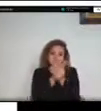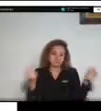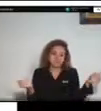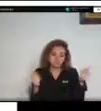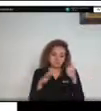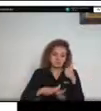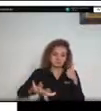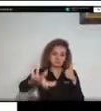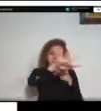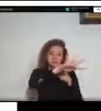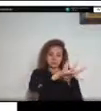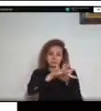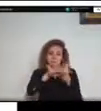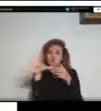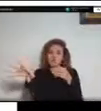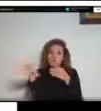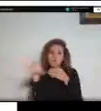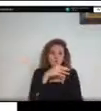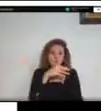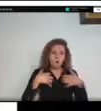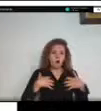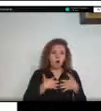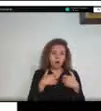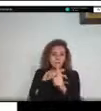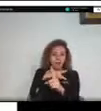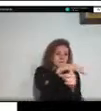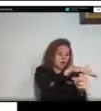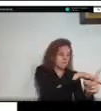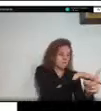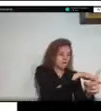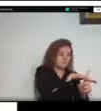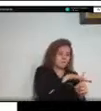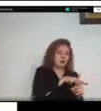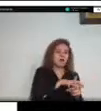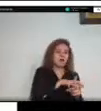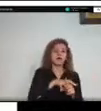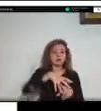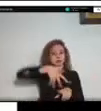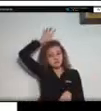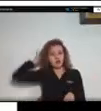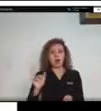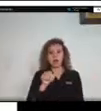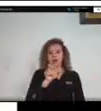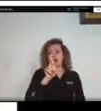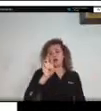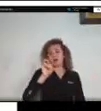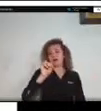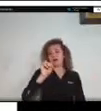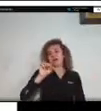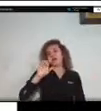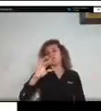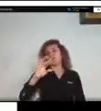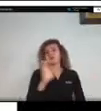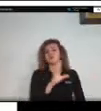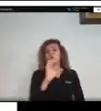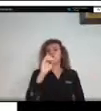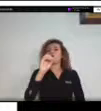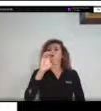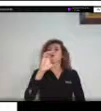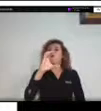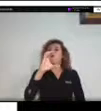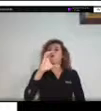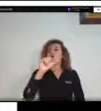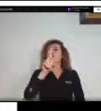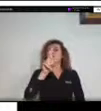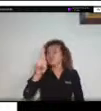sus especies silvestres muchas veces armadillos como el ocarro que es el armadillo más grande del mundo u otras especies